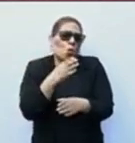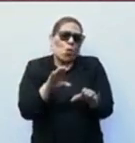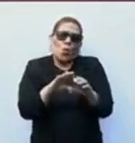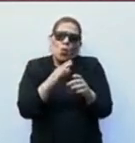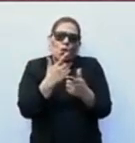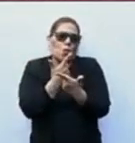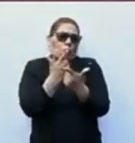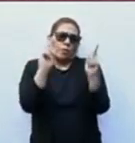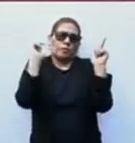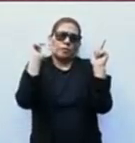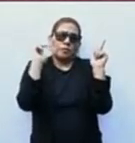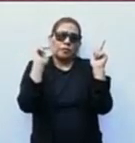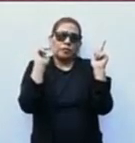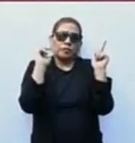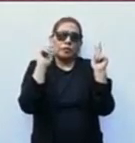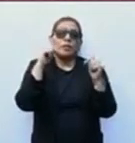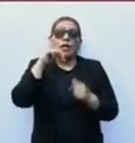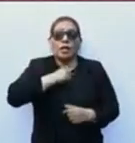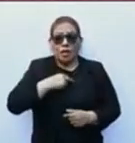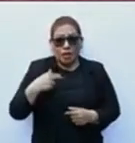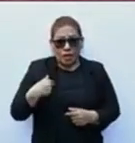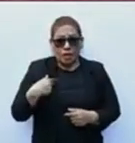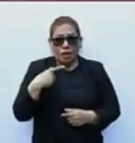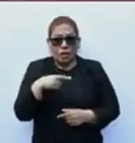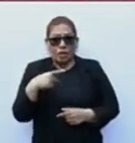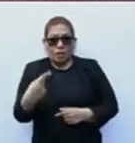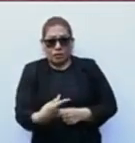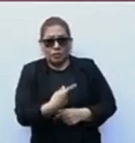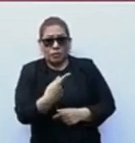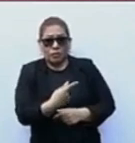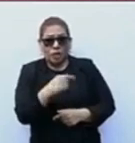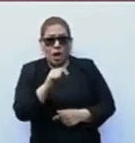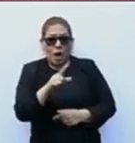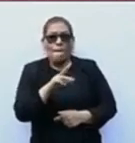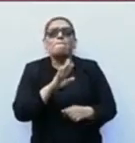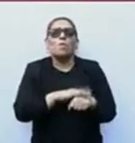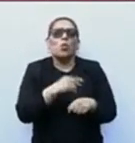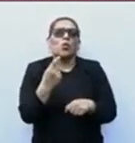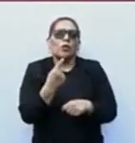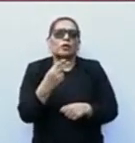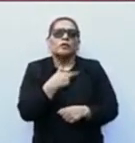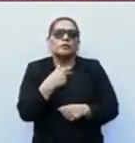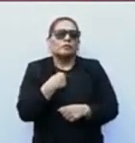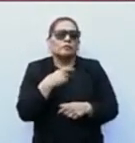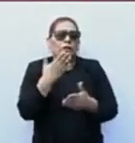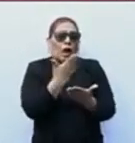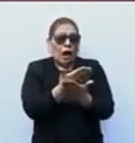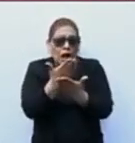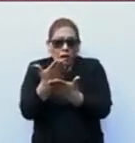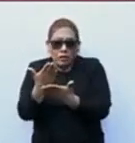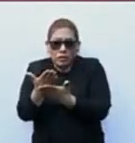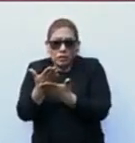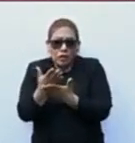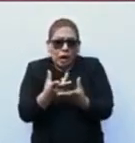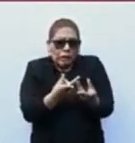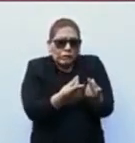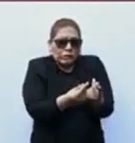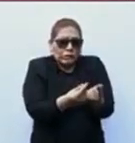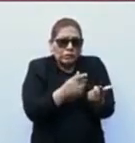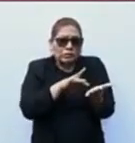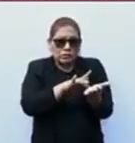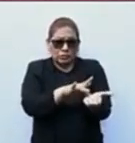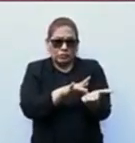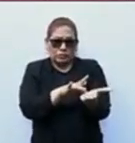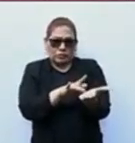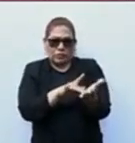gusten. A nosotros nos han preguntado que por qué nosotros no les pedimos cuentas de en qué se gastan los apoyos